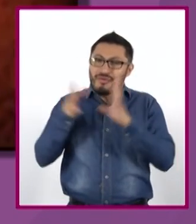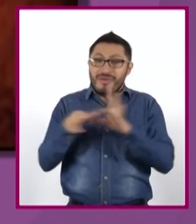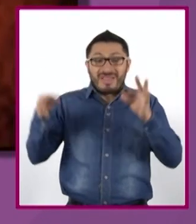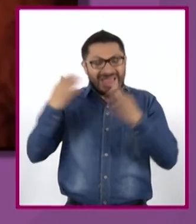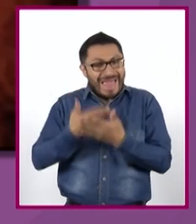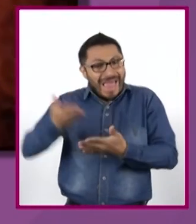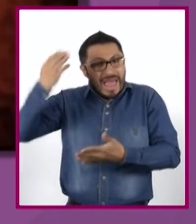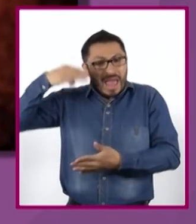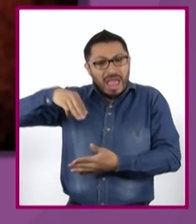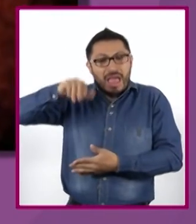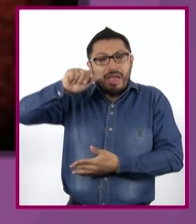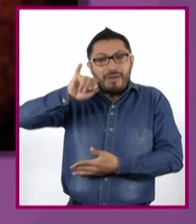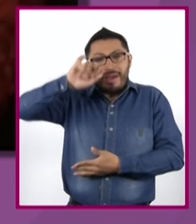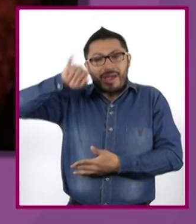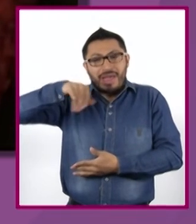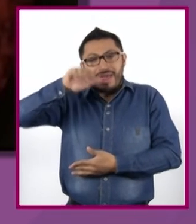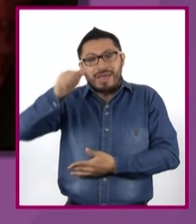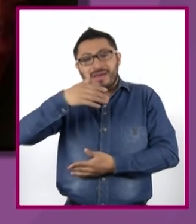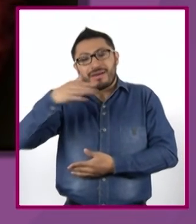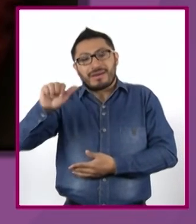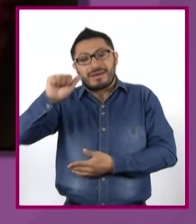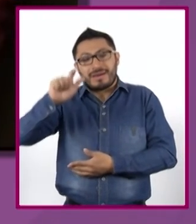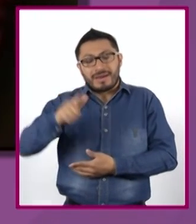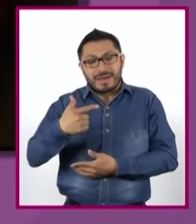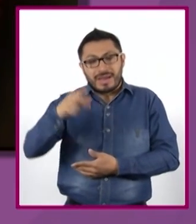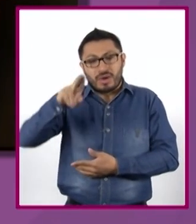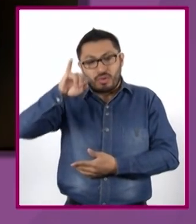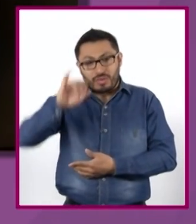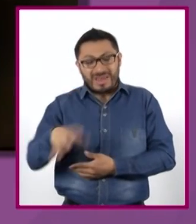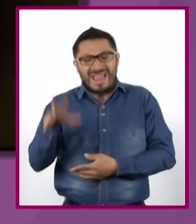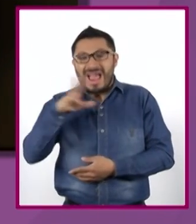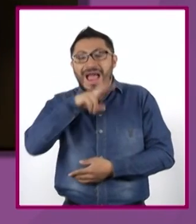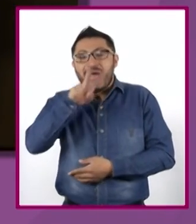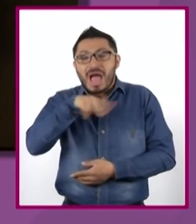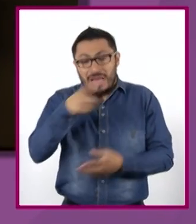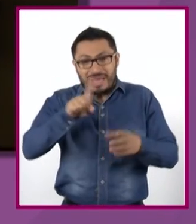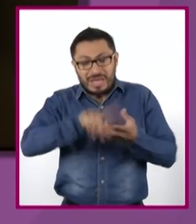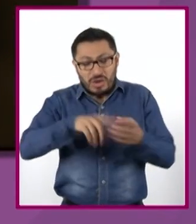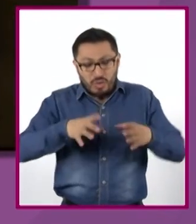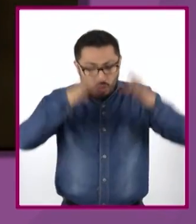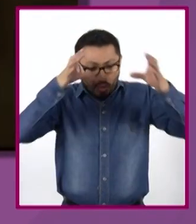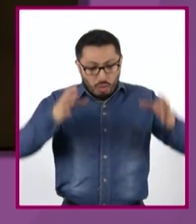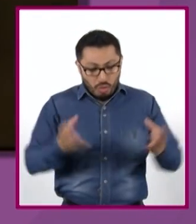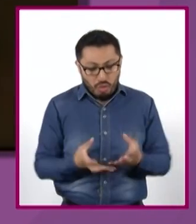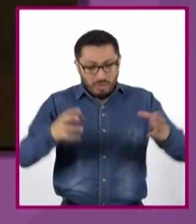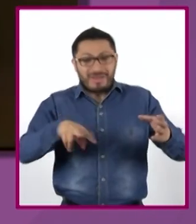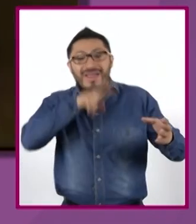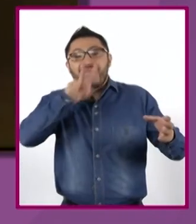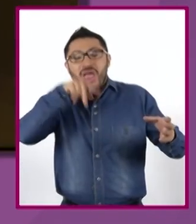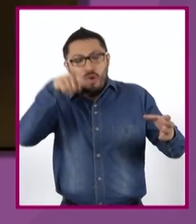Mayhá Agüí en una olla. Era una víbora que se alimentó de conocimiento.